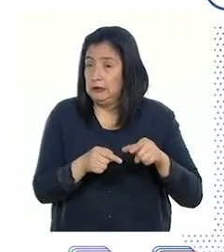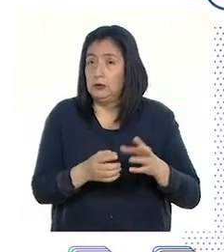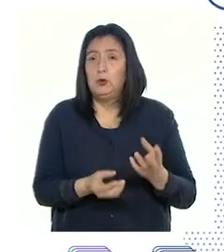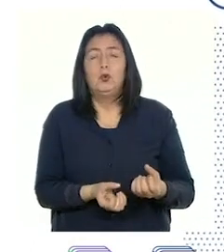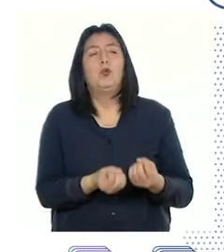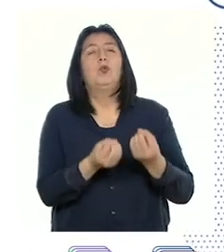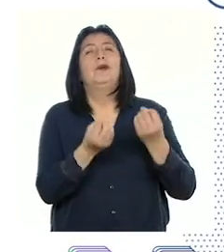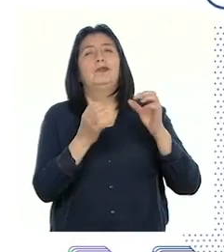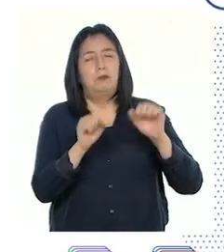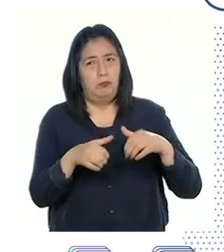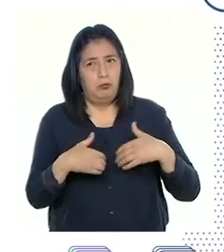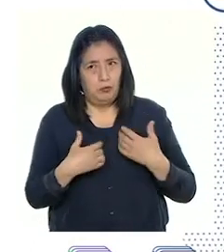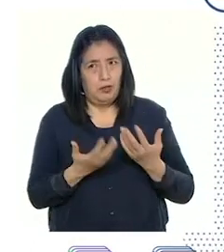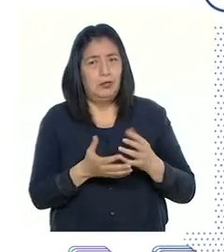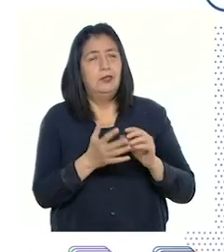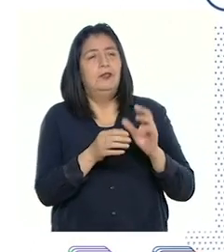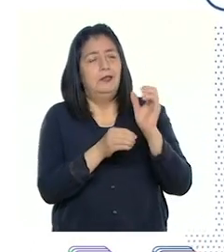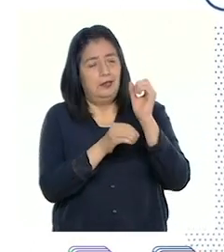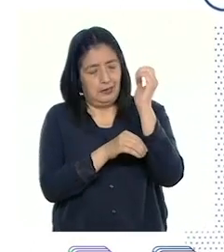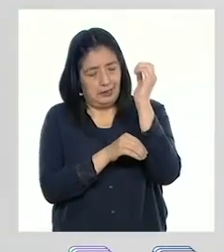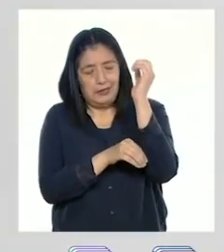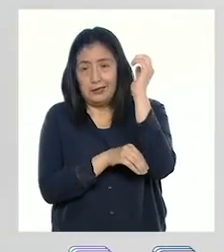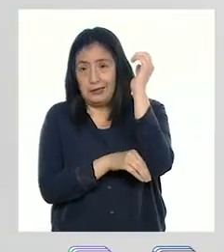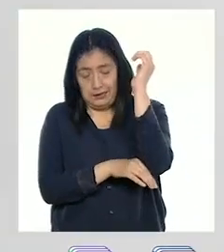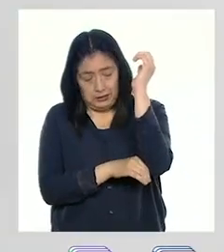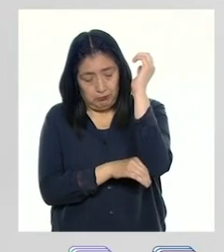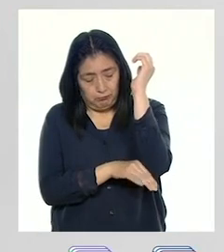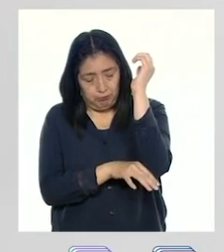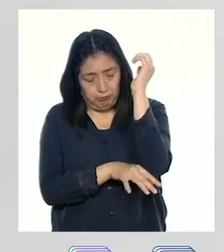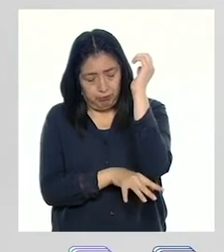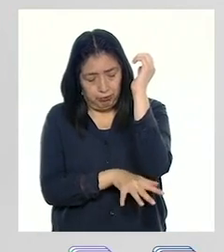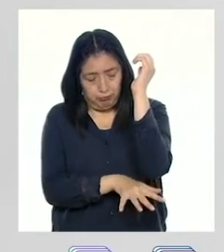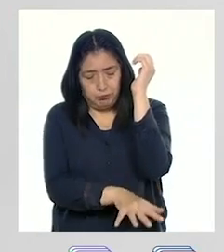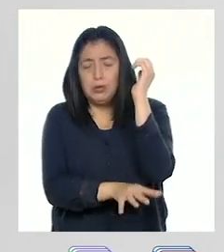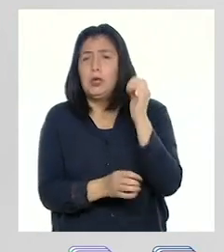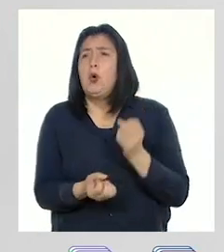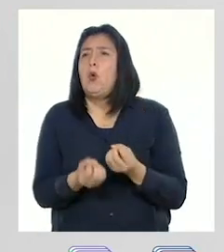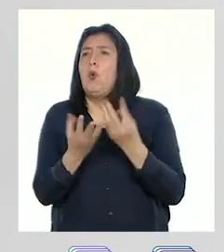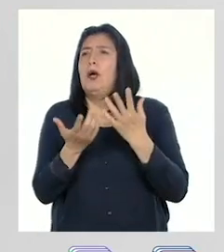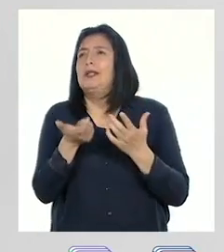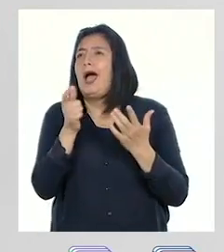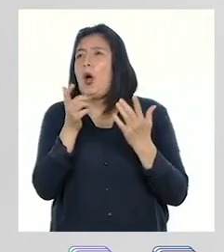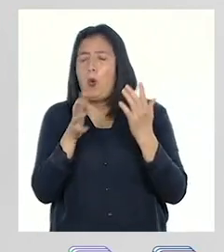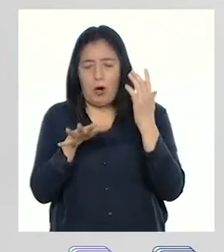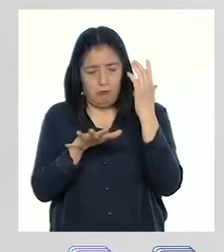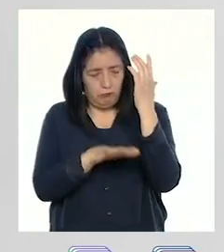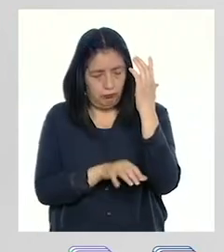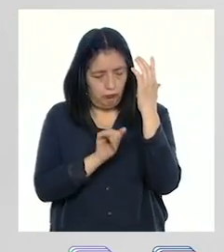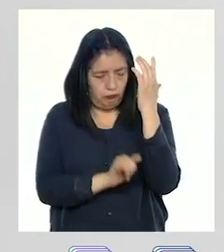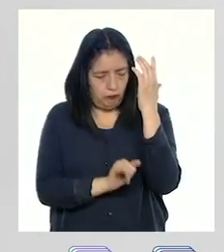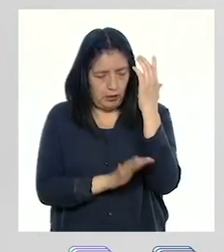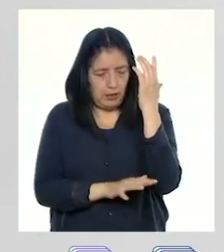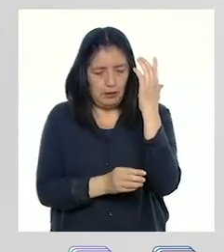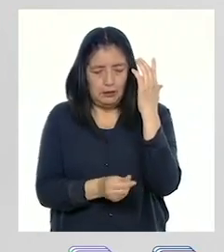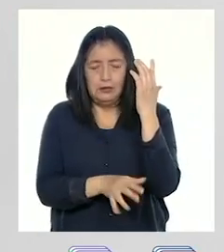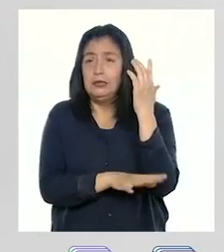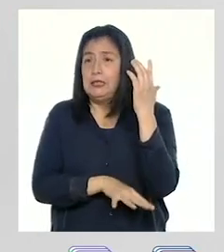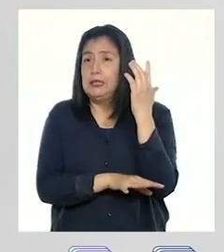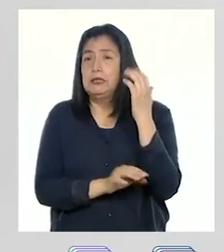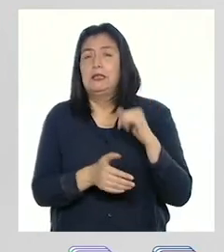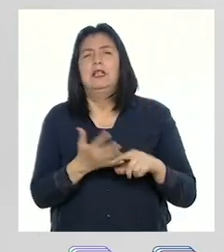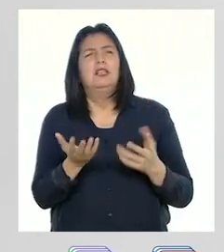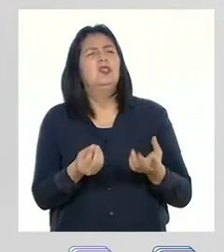cuánto pueden penetrar las raíces, la cantidad de agua que pueden almacenar, los